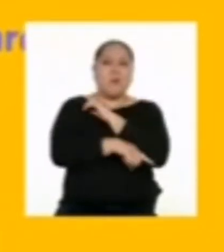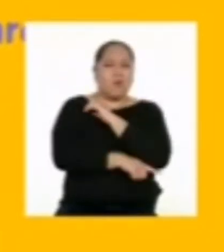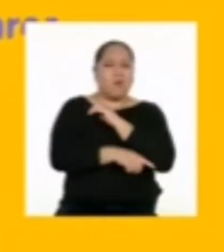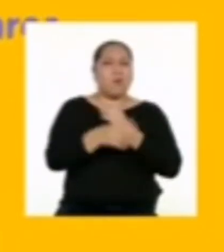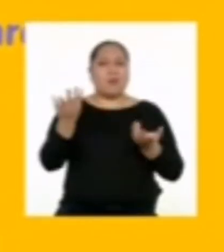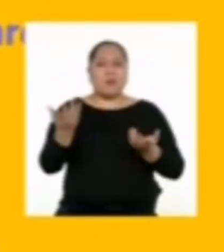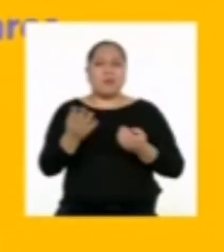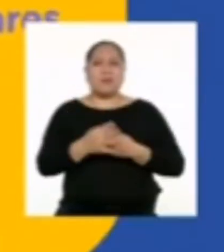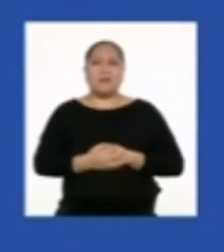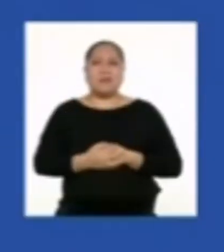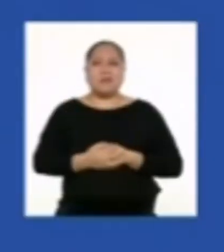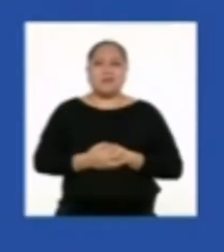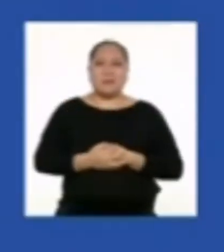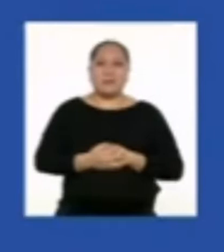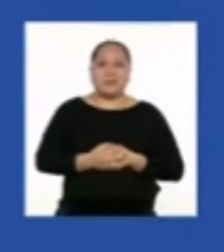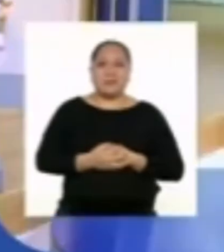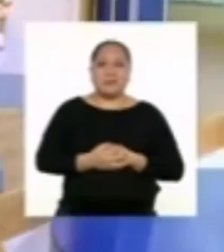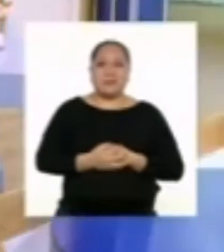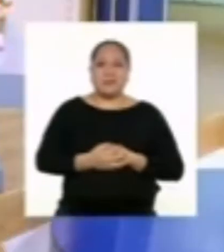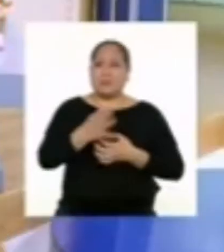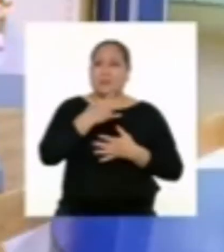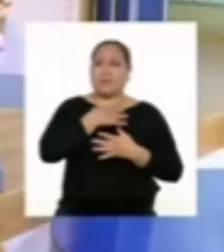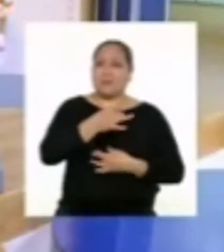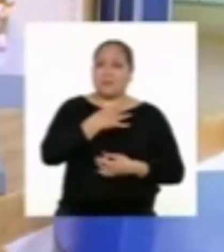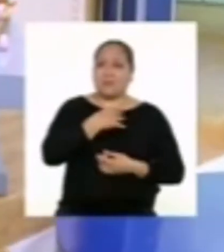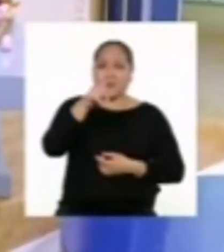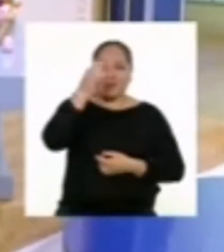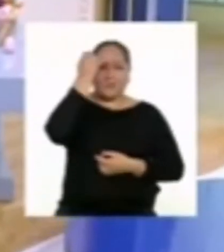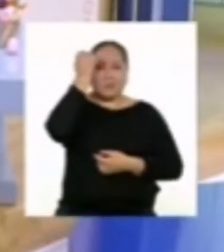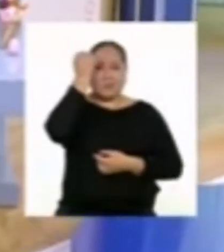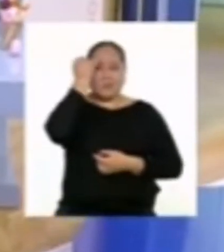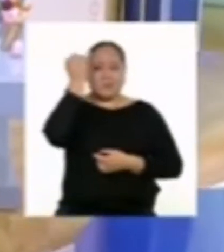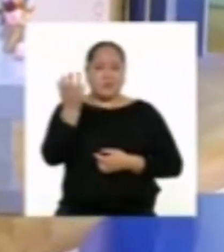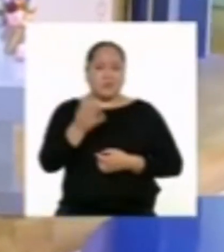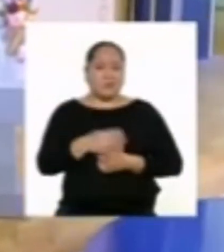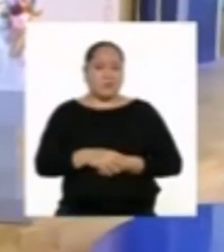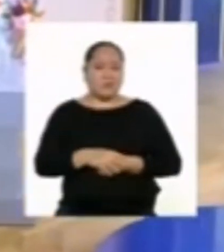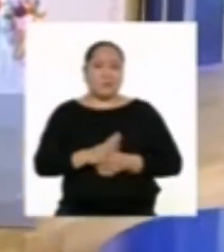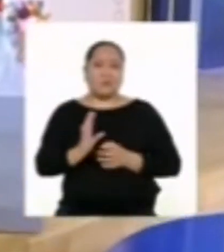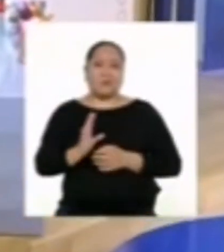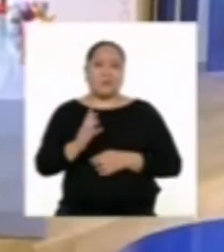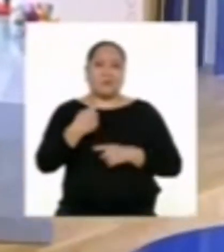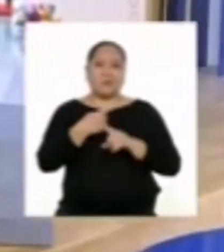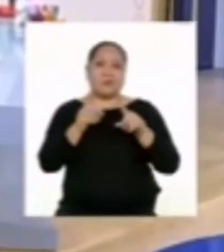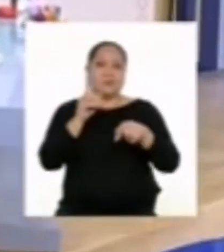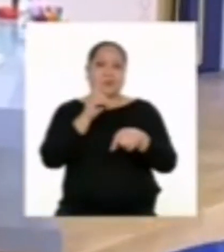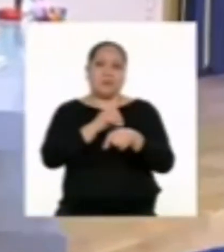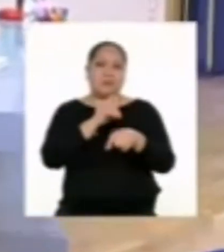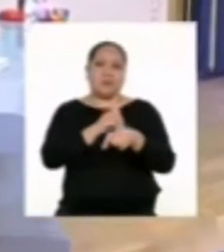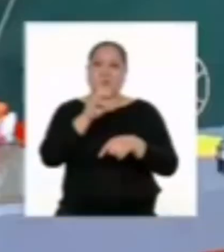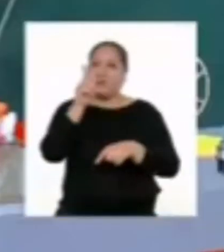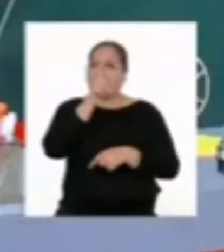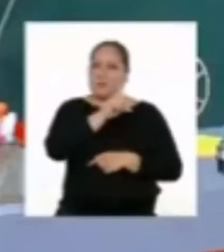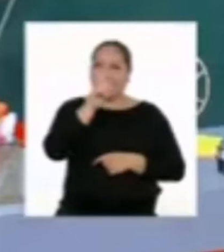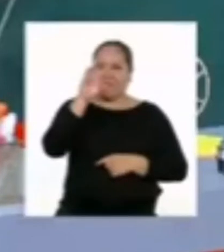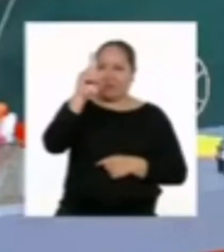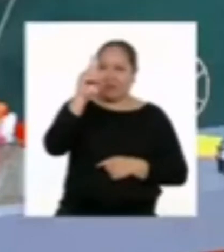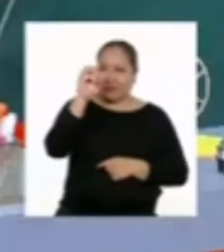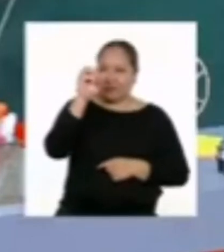existenciales. Muy interesante su propuesta, jovencita, pero soy doctora, no doña.